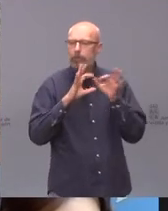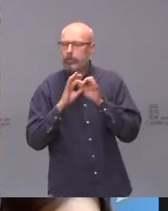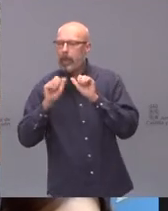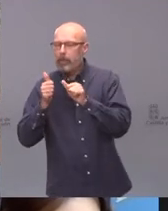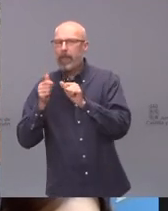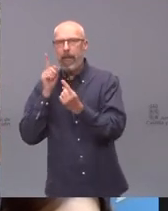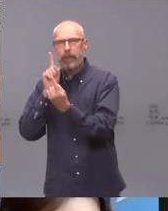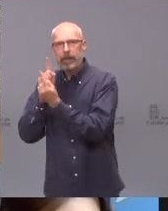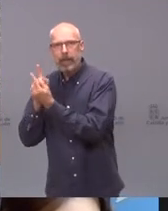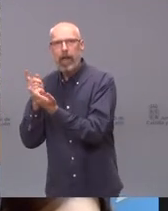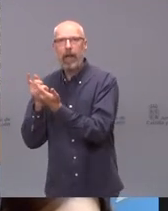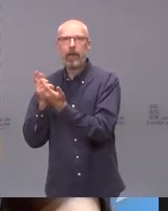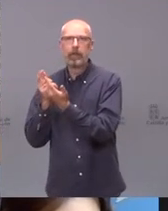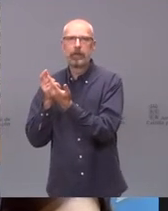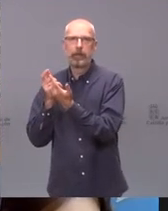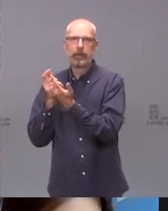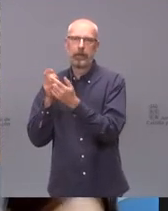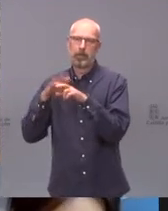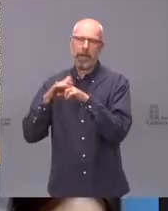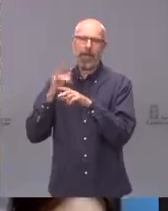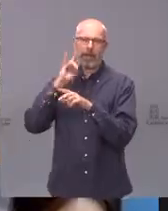manera el atriaje telefónico previo. Muchas gracias.